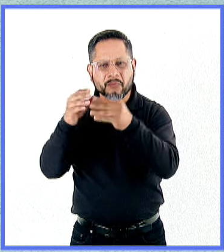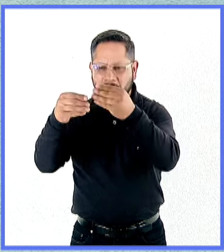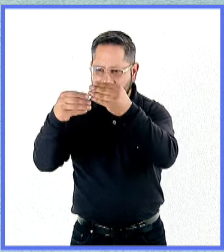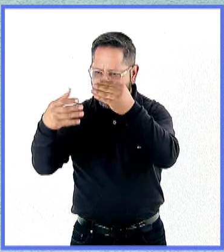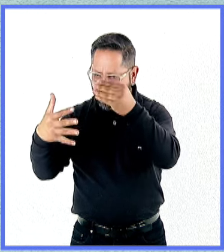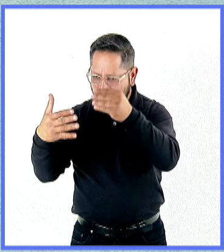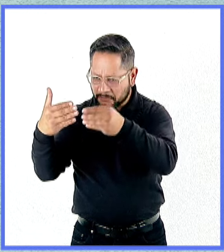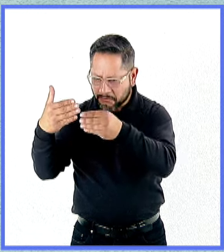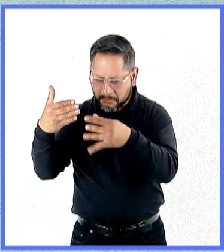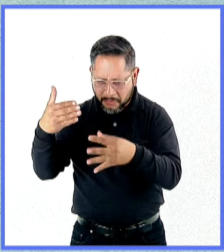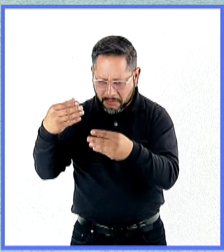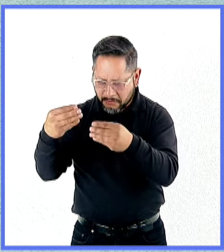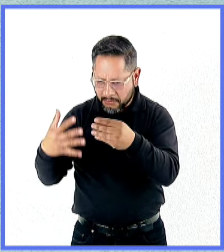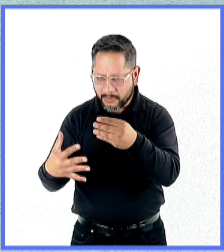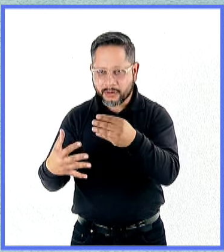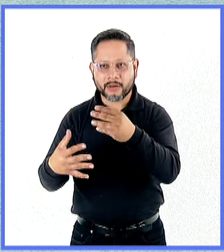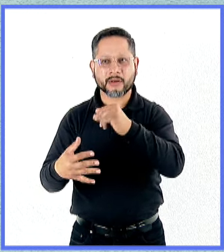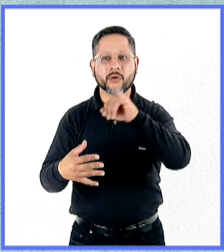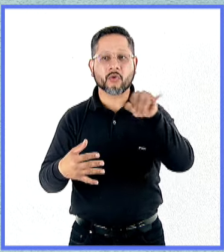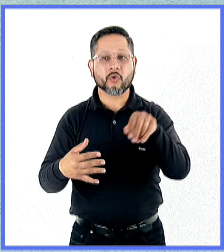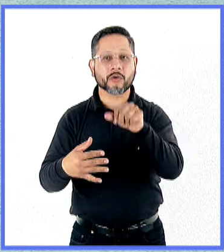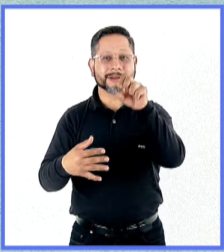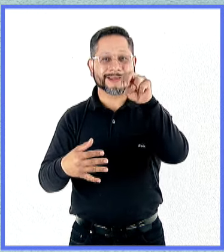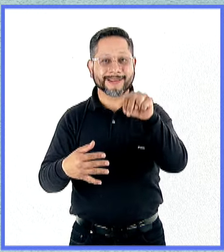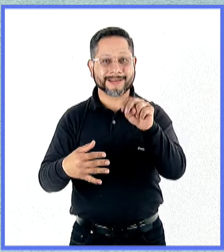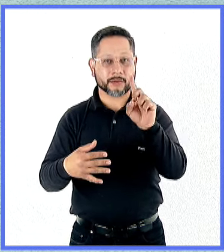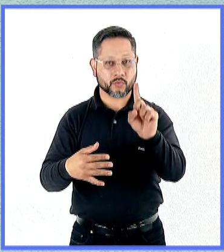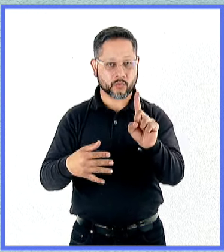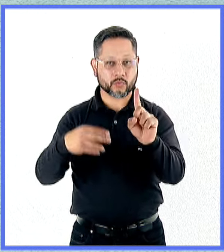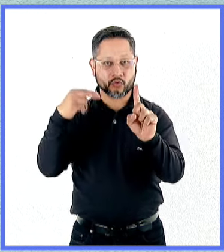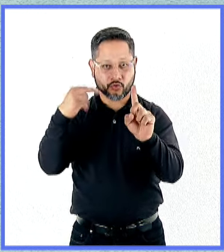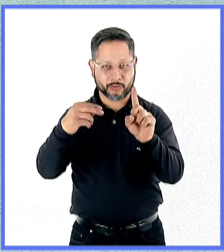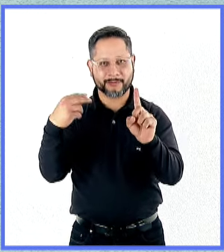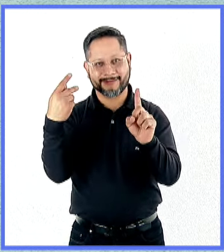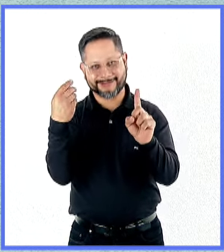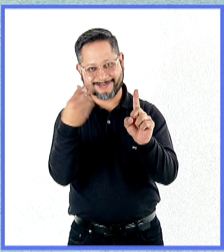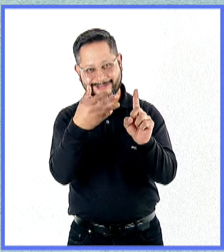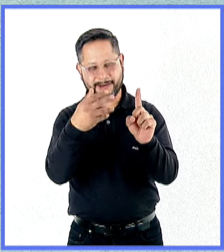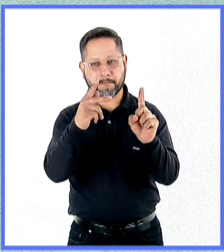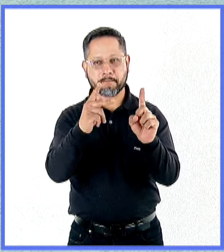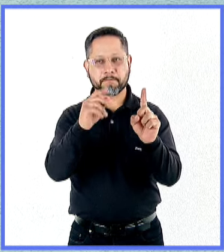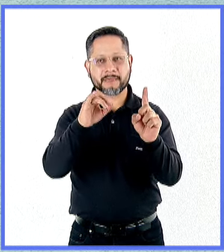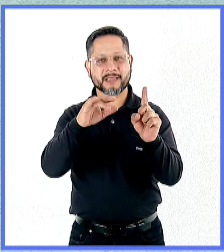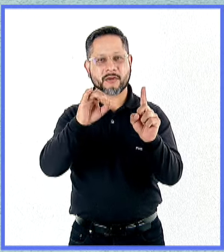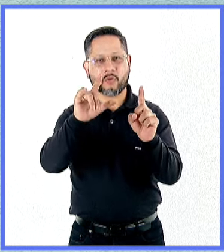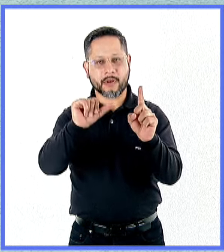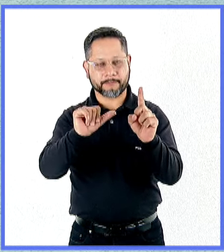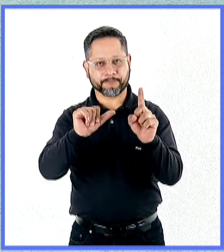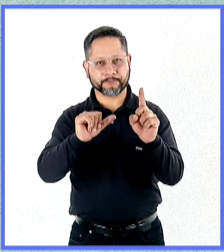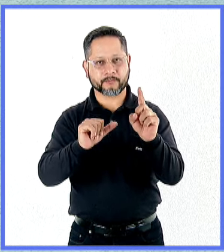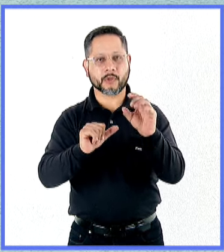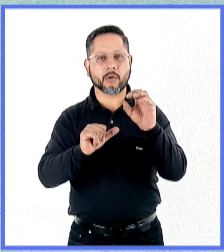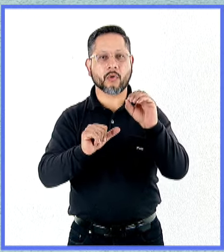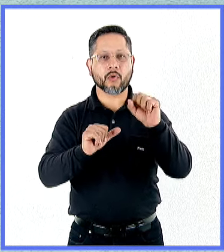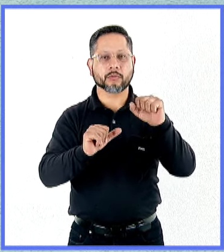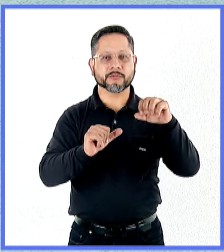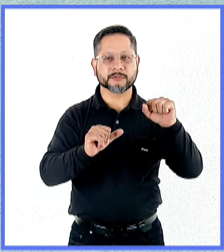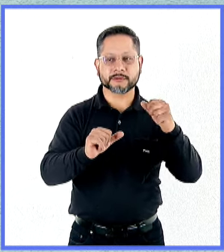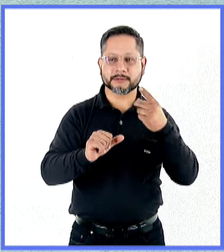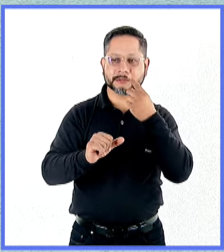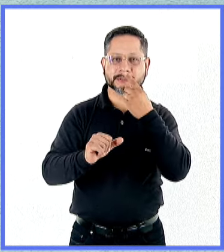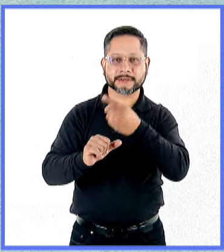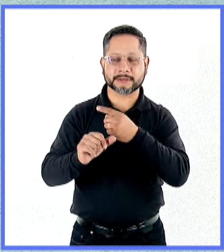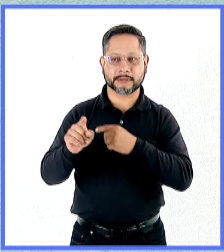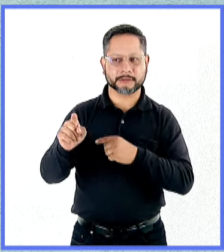derivada de esta, la subvariante JN1, también llamada pirola, fue nombrada por la Organización Mundial de la Salud como una